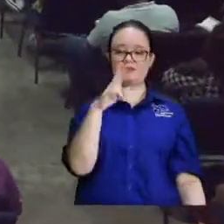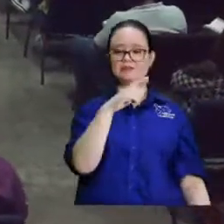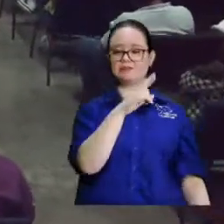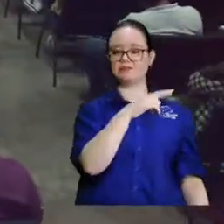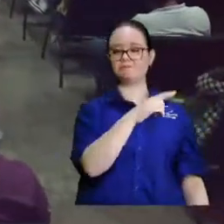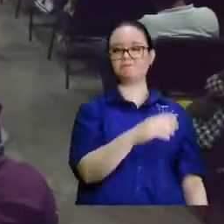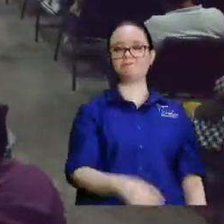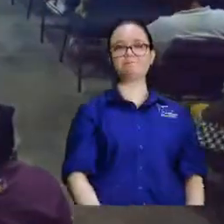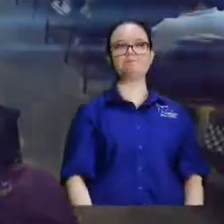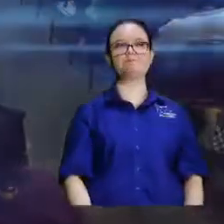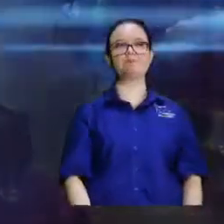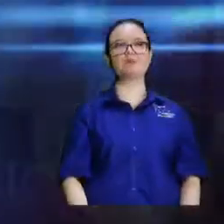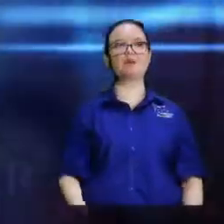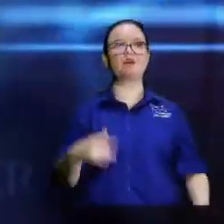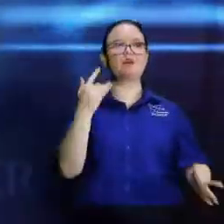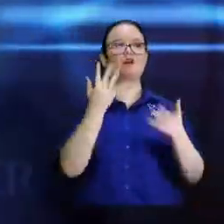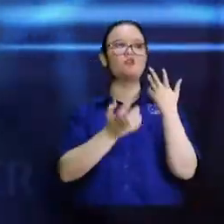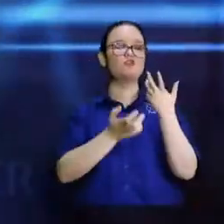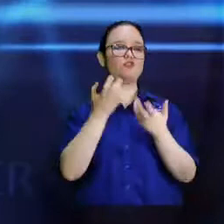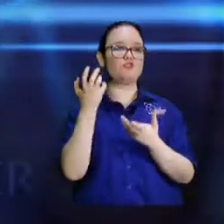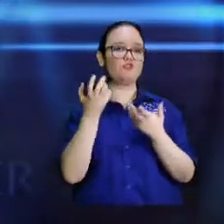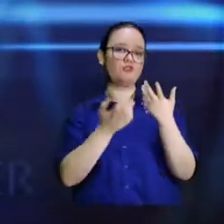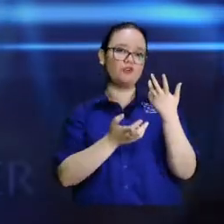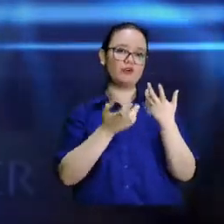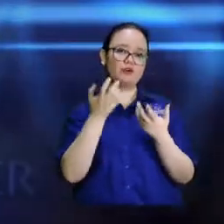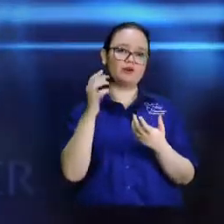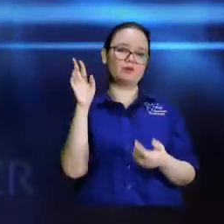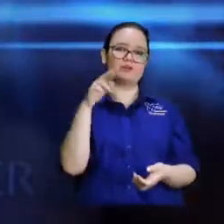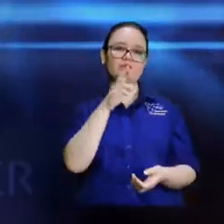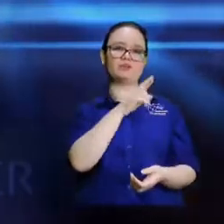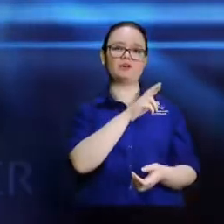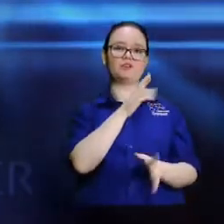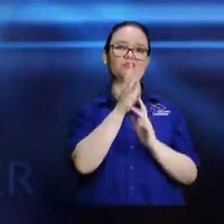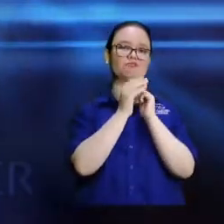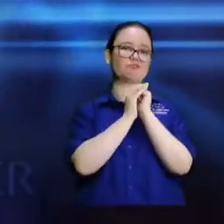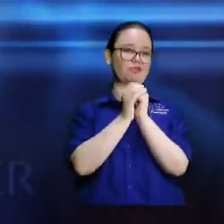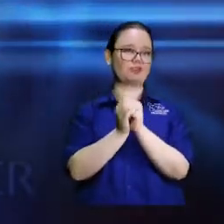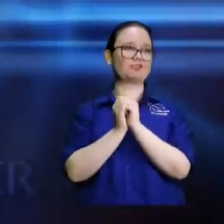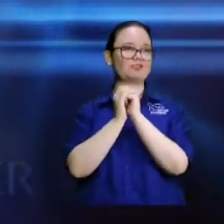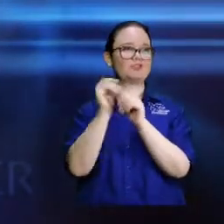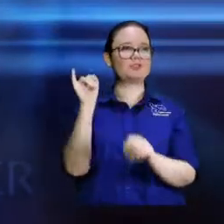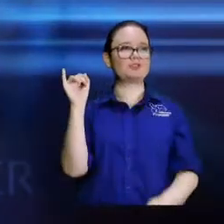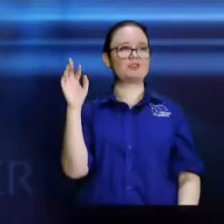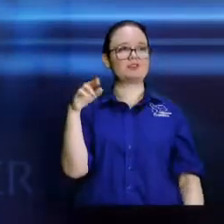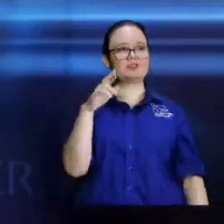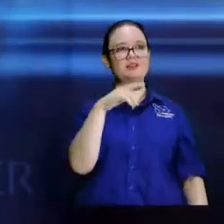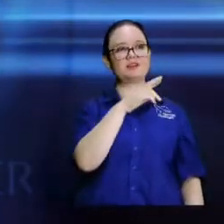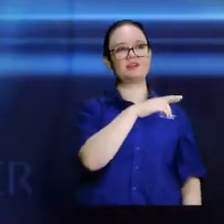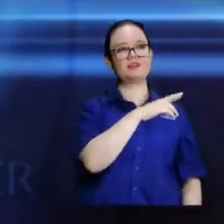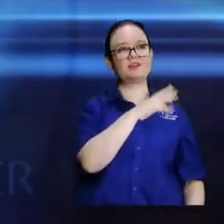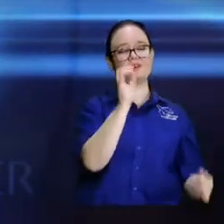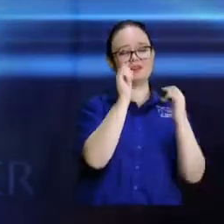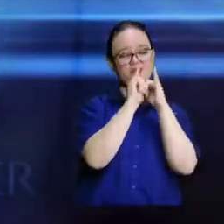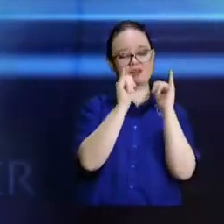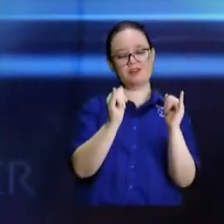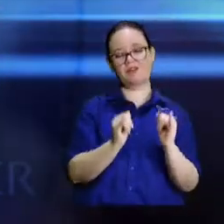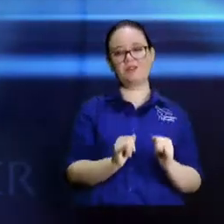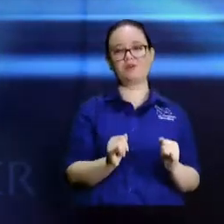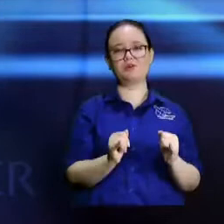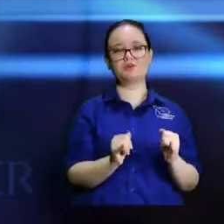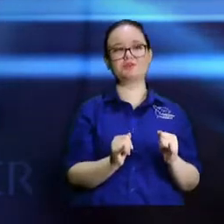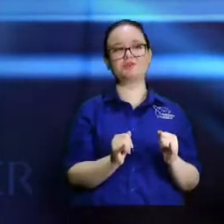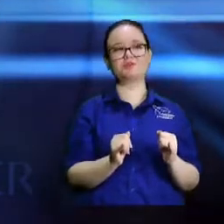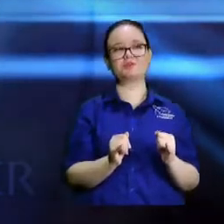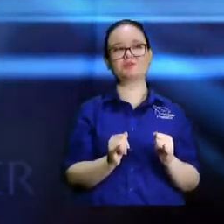Fuego extraño. Incienso extraño. Dioses extraños.